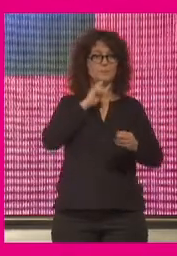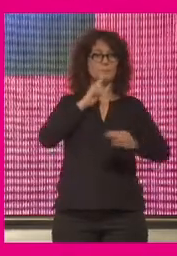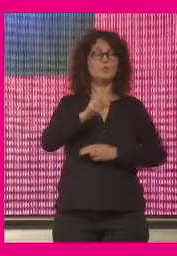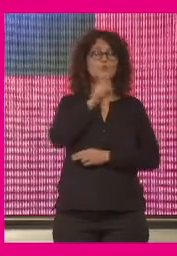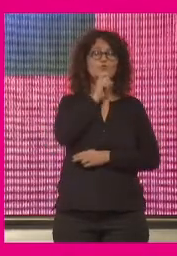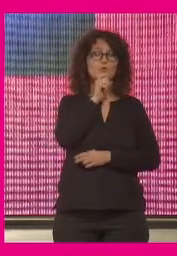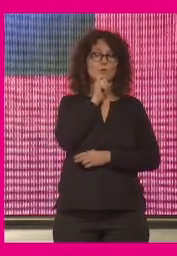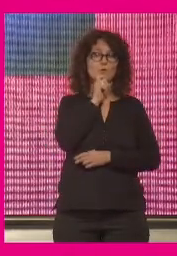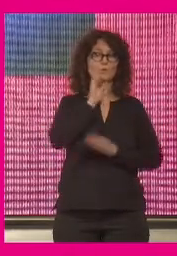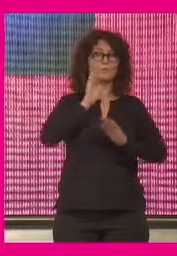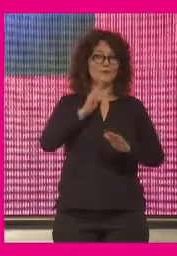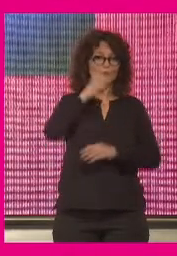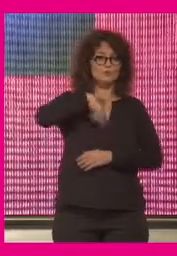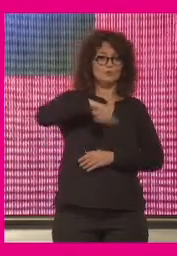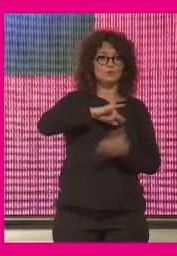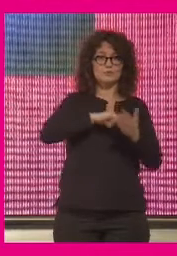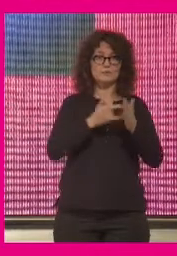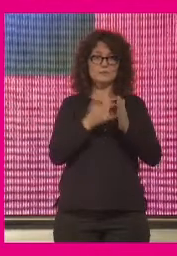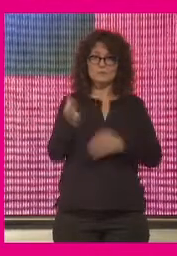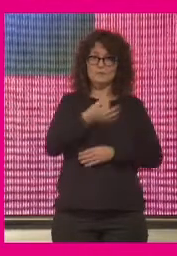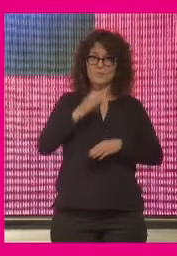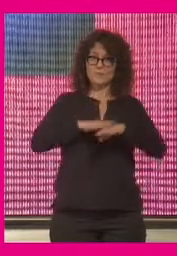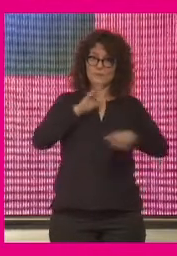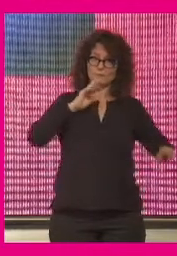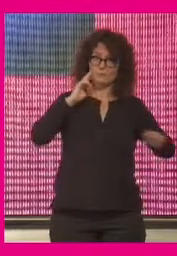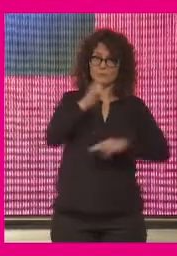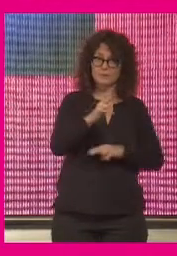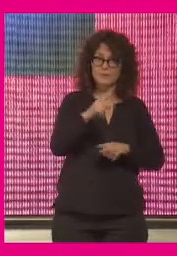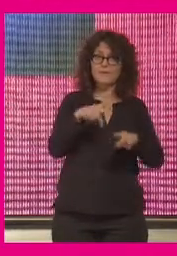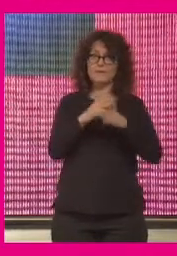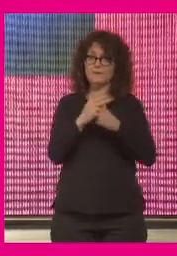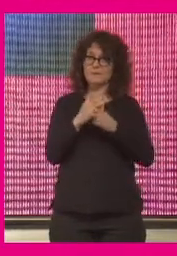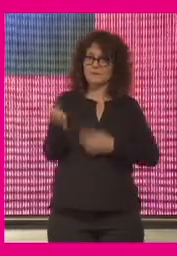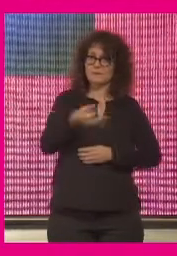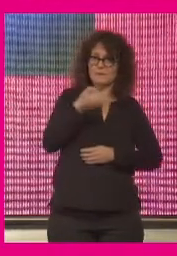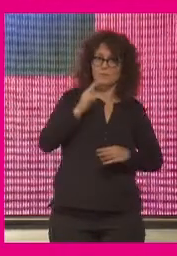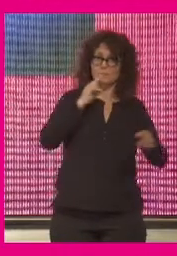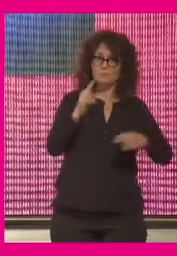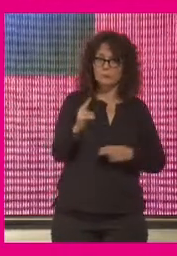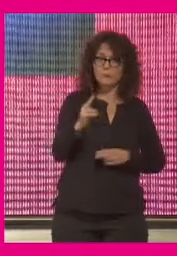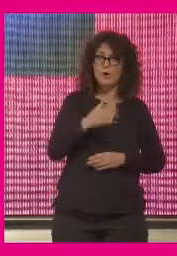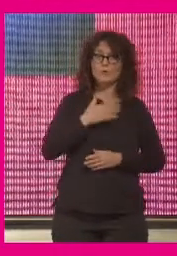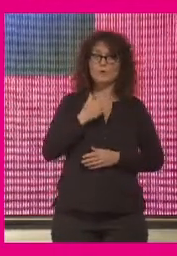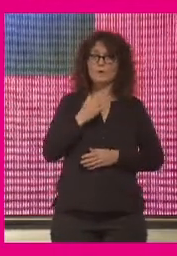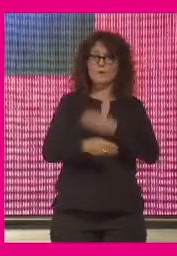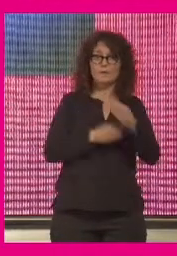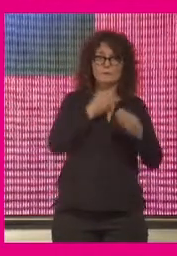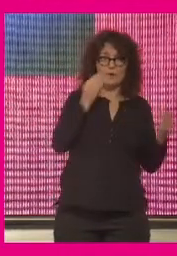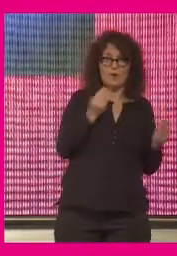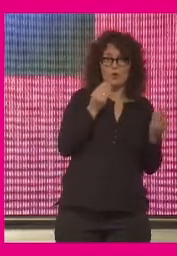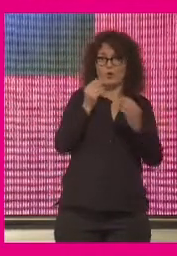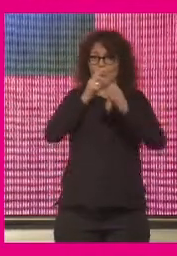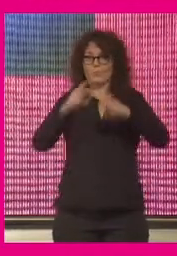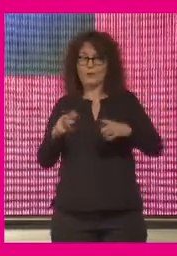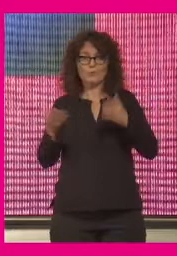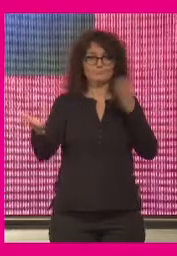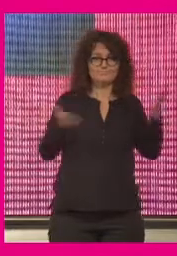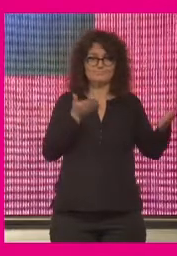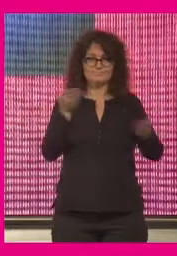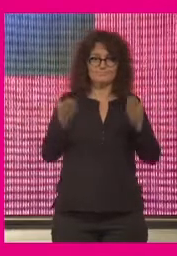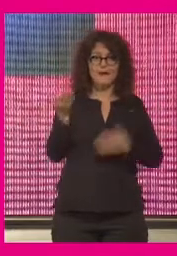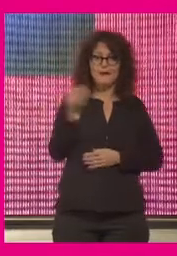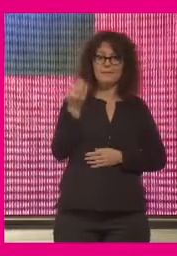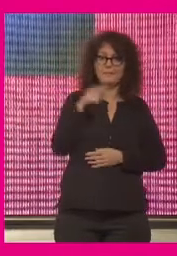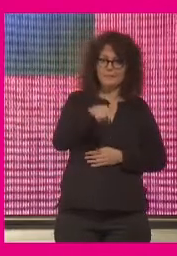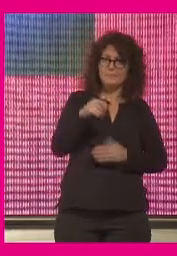reaccionado como era debido teníamos los instrumentos adecuados teníamos las herramientas que se podía haber hecho mejor que se podía haber hecho peor yo creo que ahí tenemos